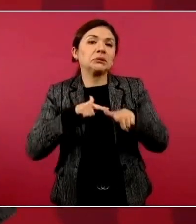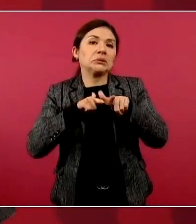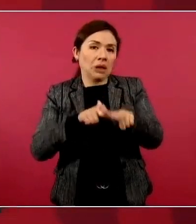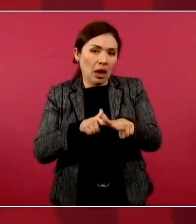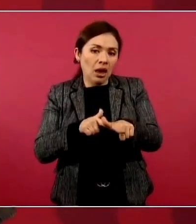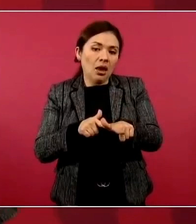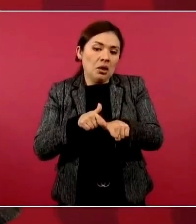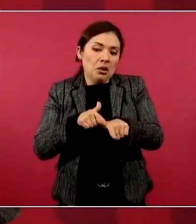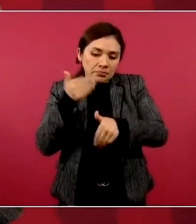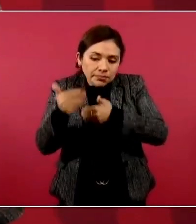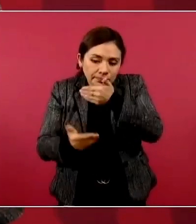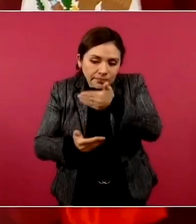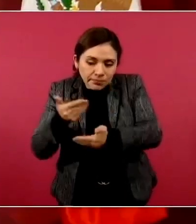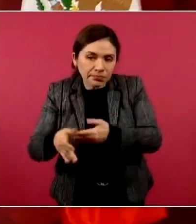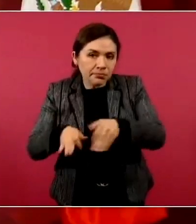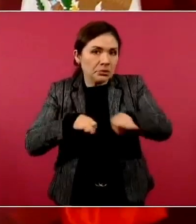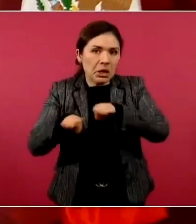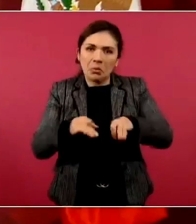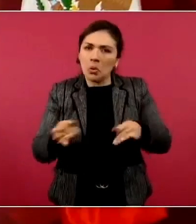con lo mismo.